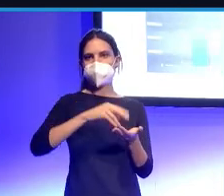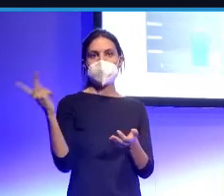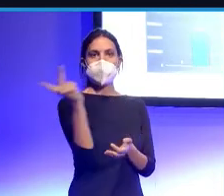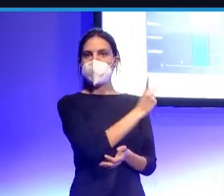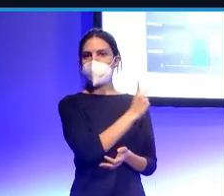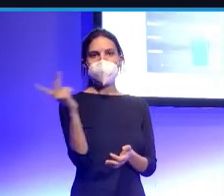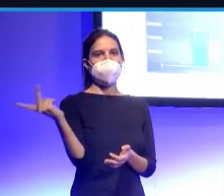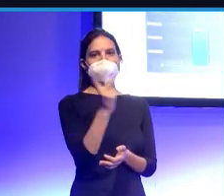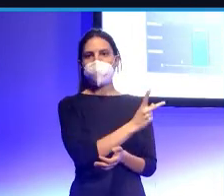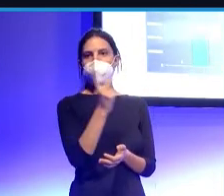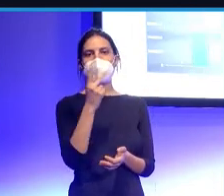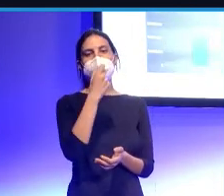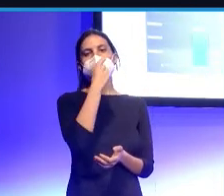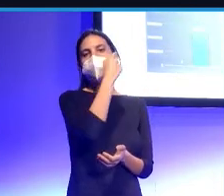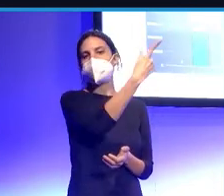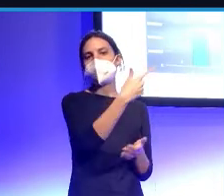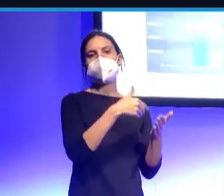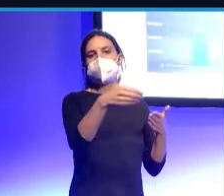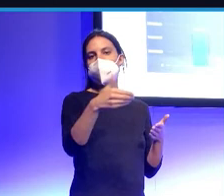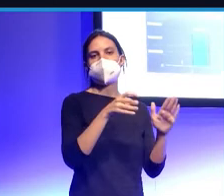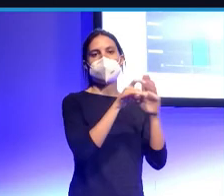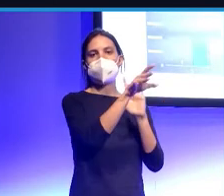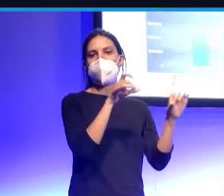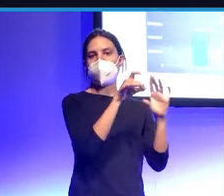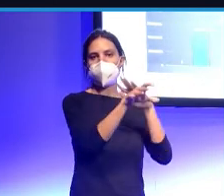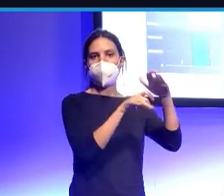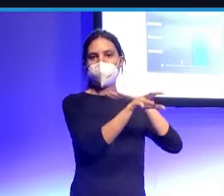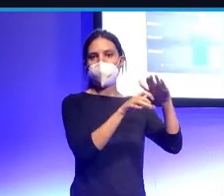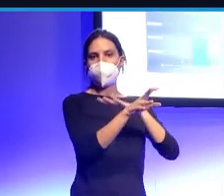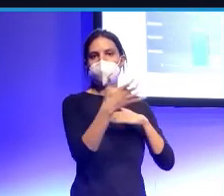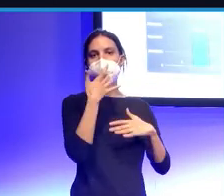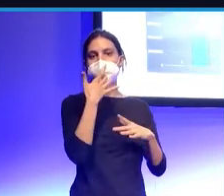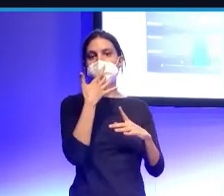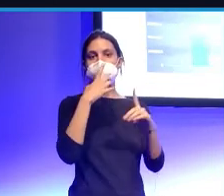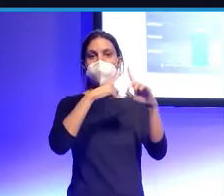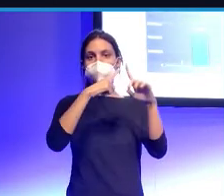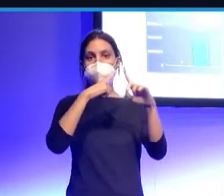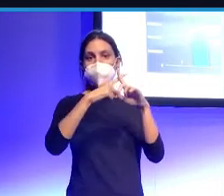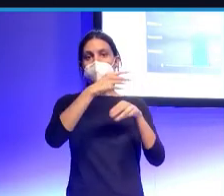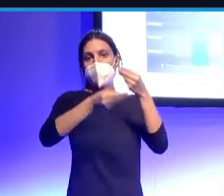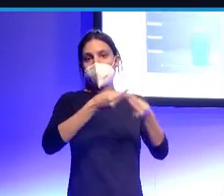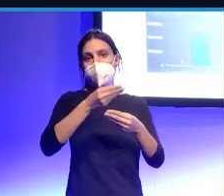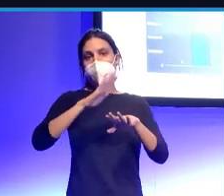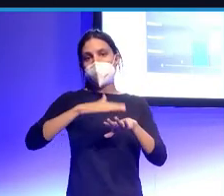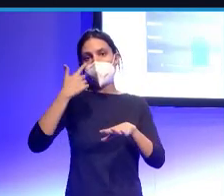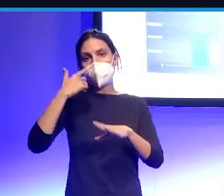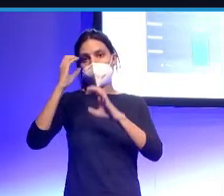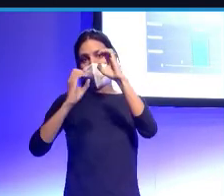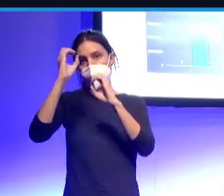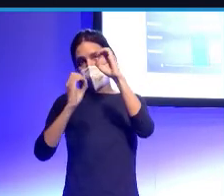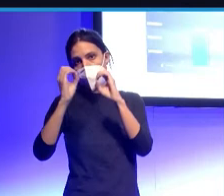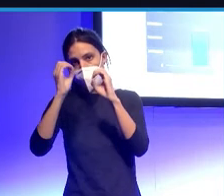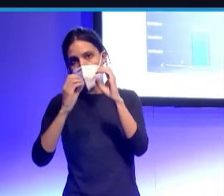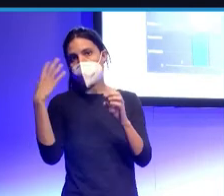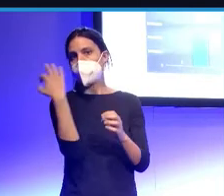marcan más o menos mil millones de goles. Al fin y cabo, si hacemos la multiplicación de esas probabilidades, pues nos da uno. Deberían marcar